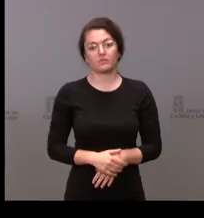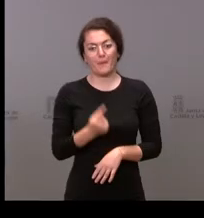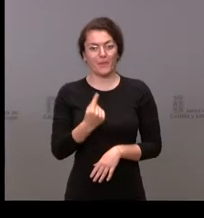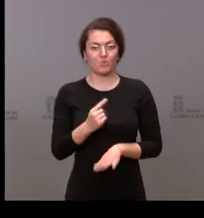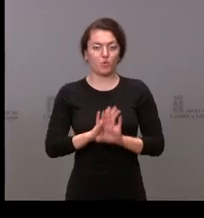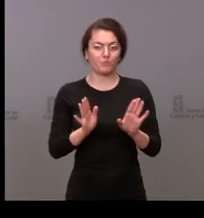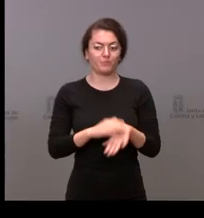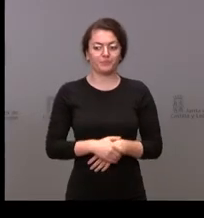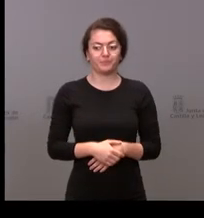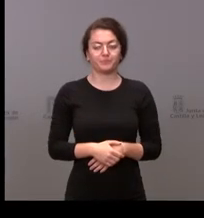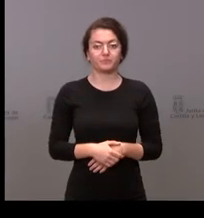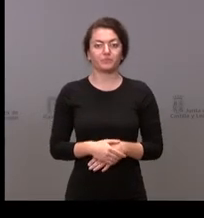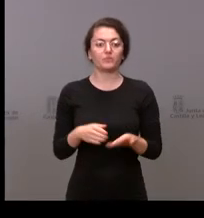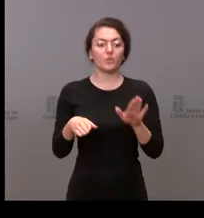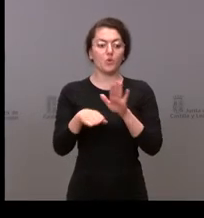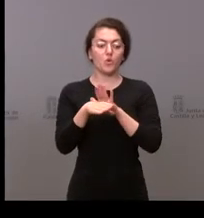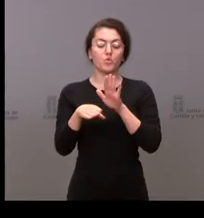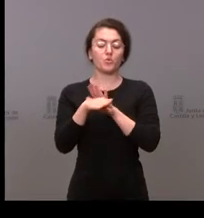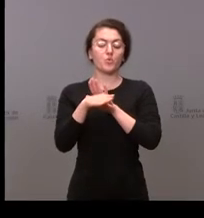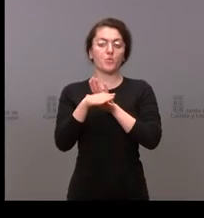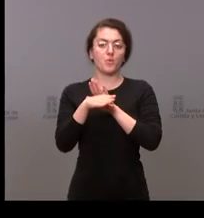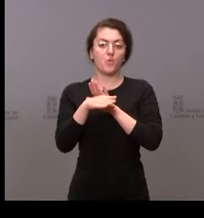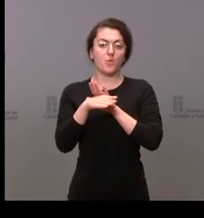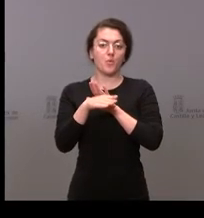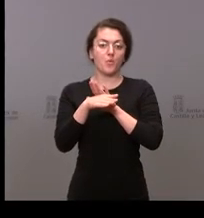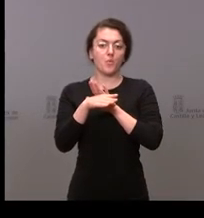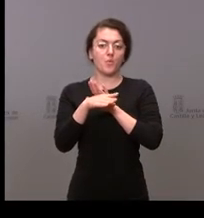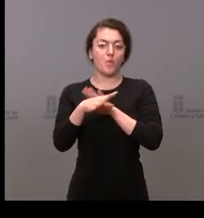continuamos ahora con Segovia Udaz de Goña Rincón adelante